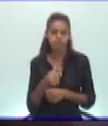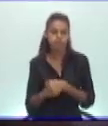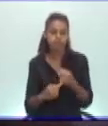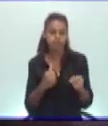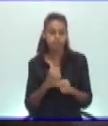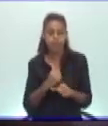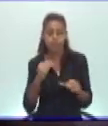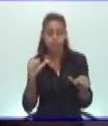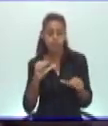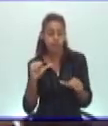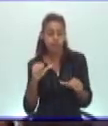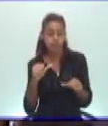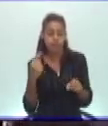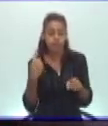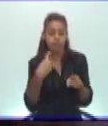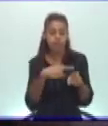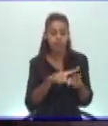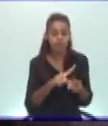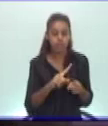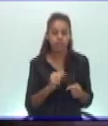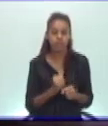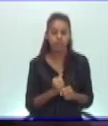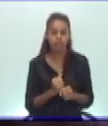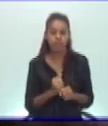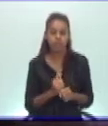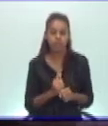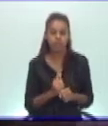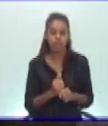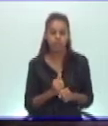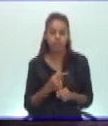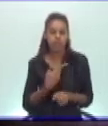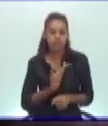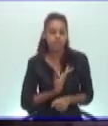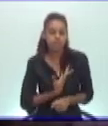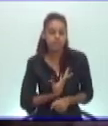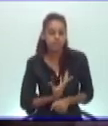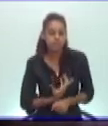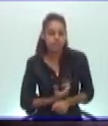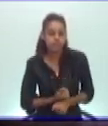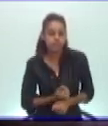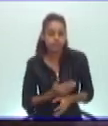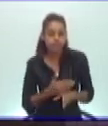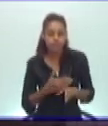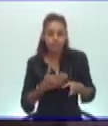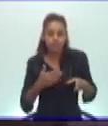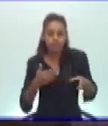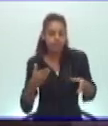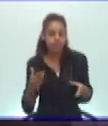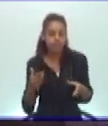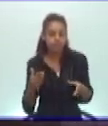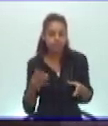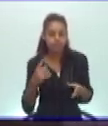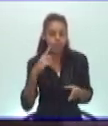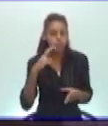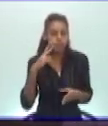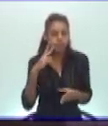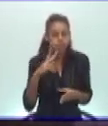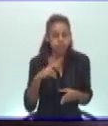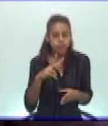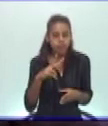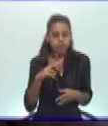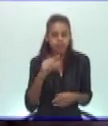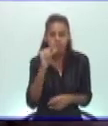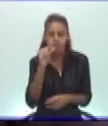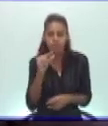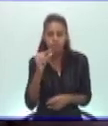y otra cosa muy importante. Y otras personas que sufrían grandemente ante ese comportamiento de un